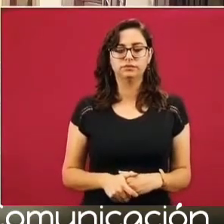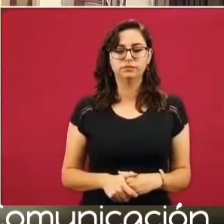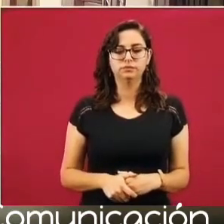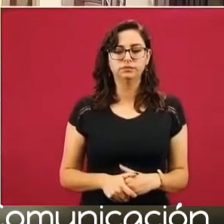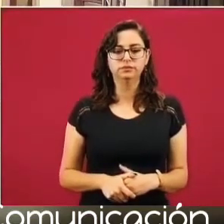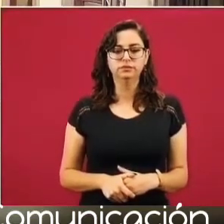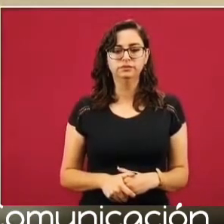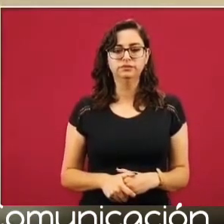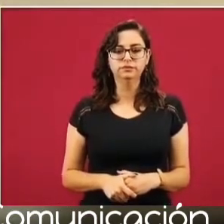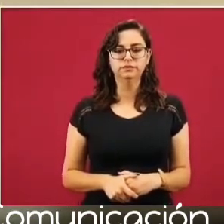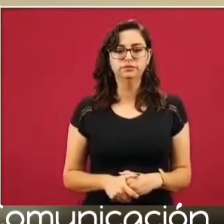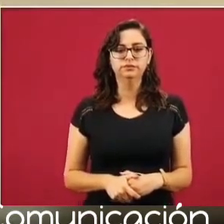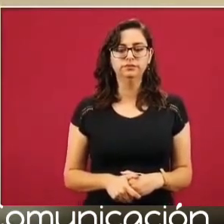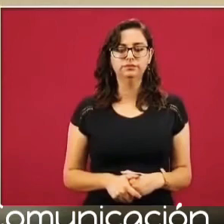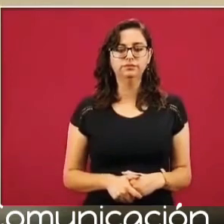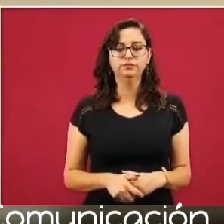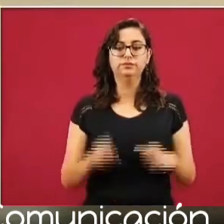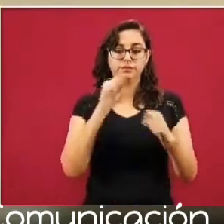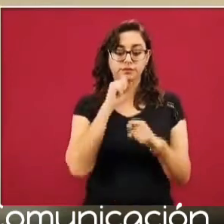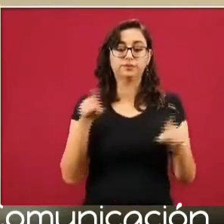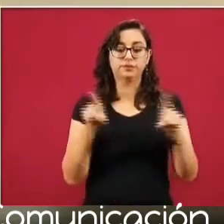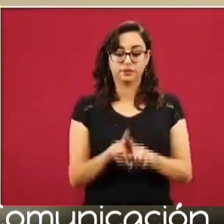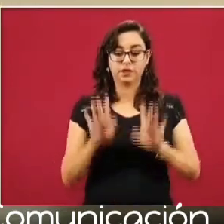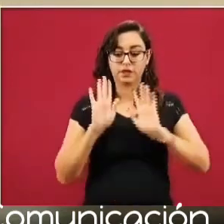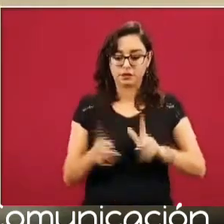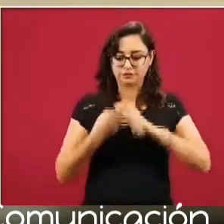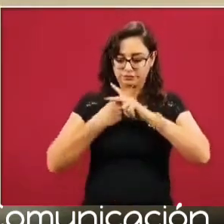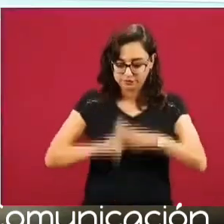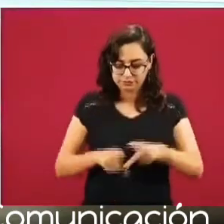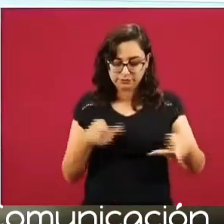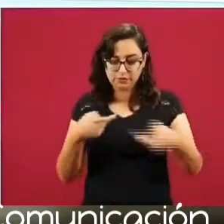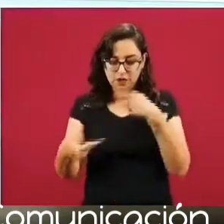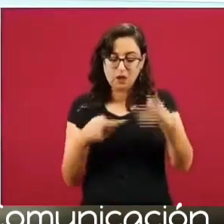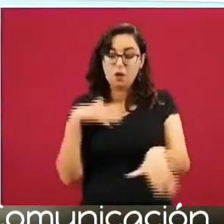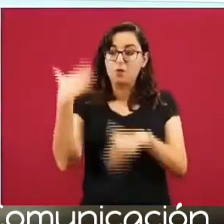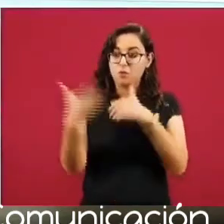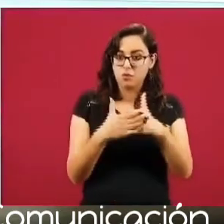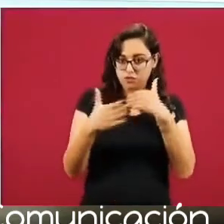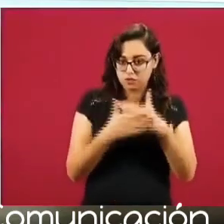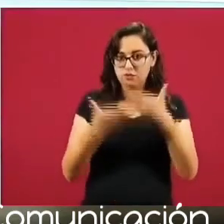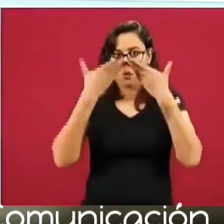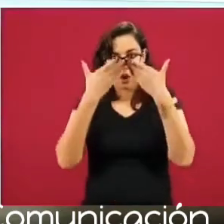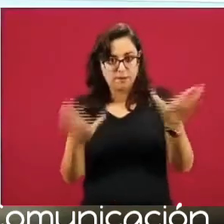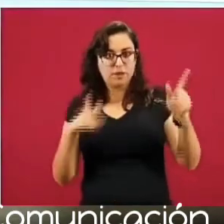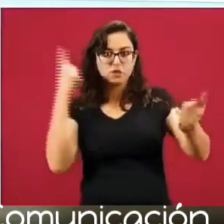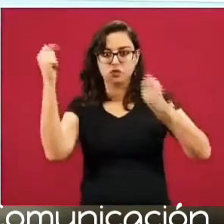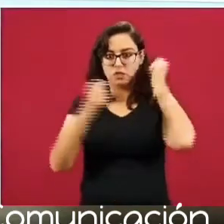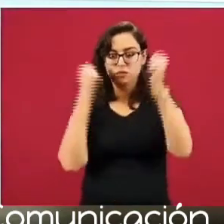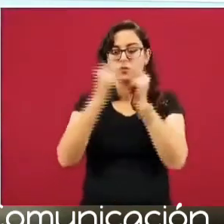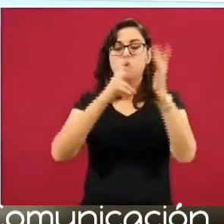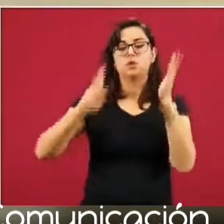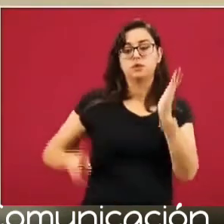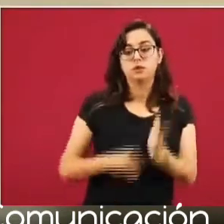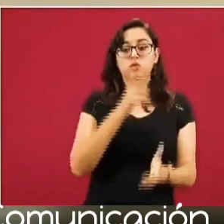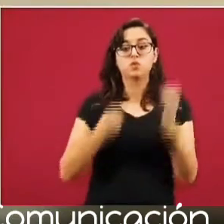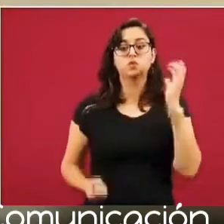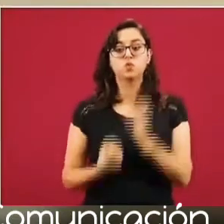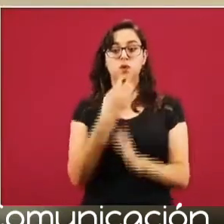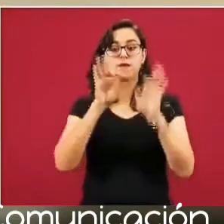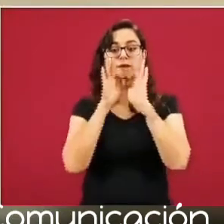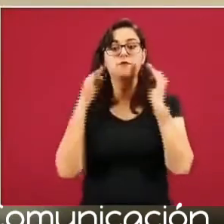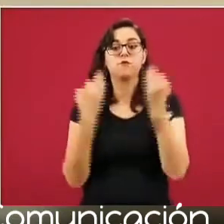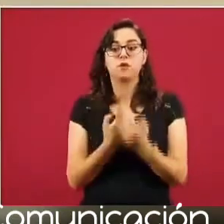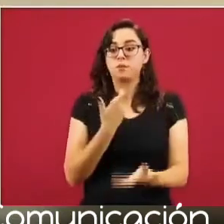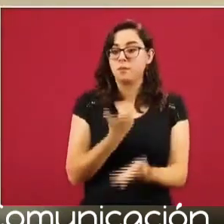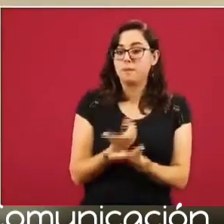Además, nos estamos preparando para la reapertura, cómo estamos generando nuevos esquemas de pago o de financiamiento para que la gente pueda